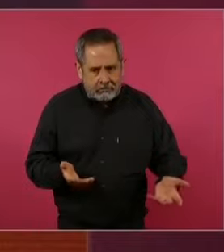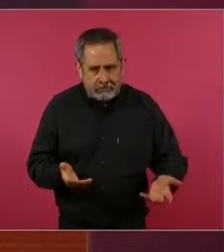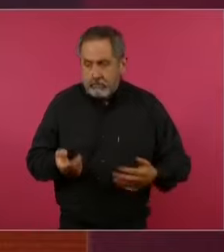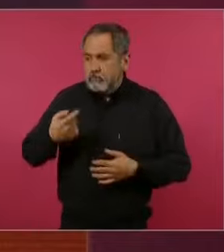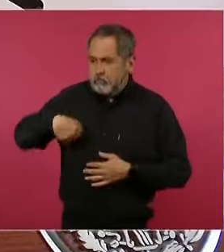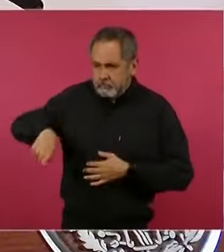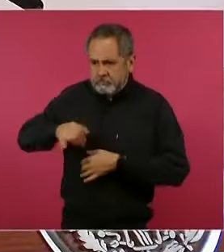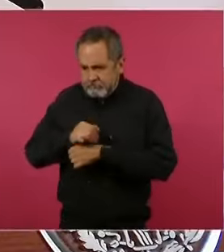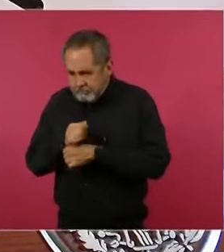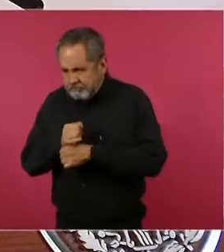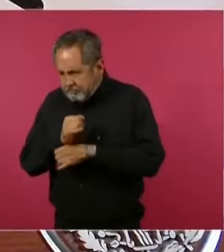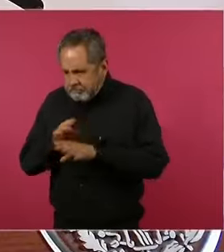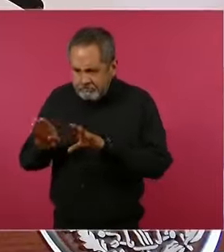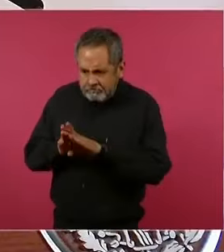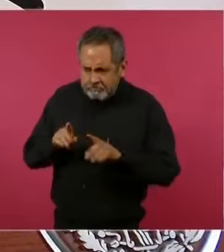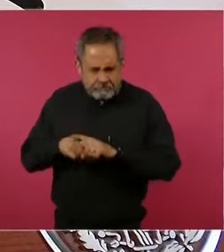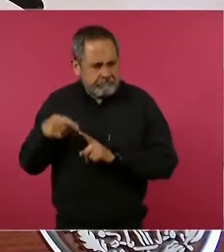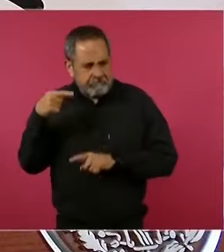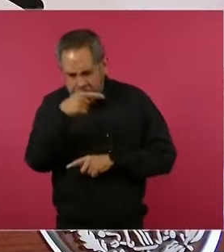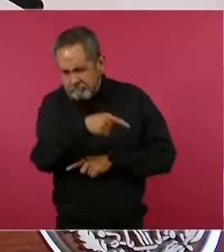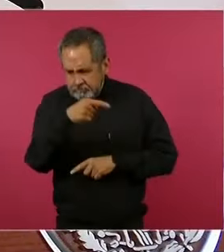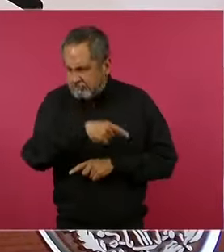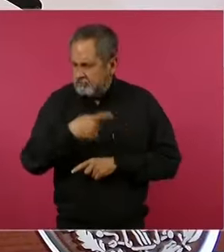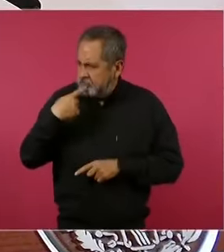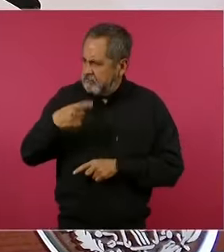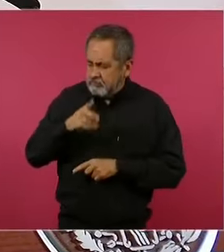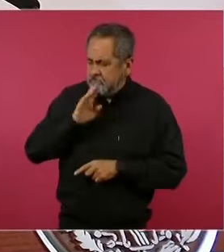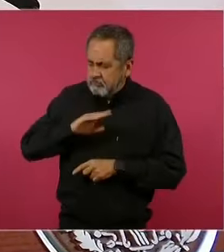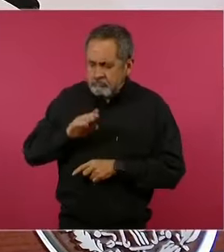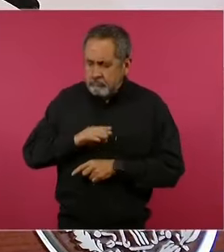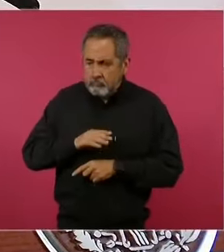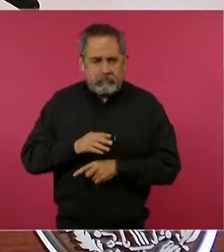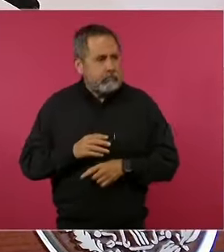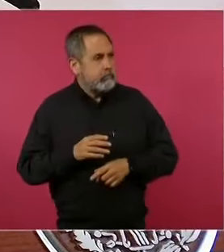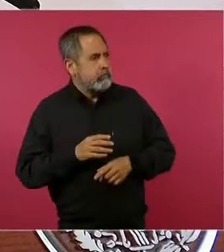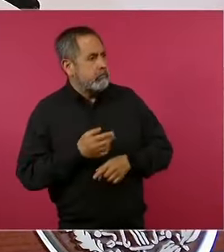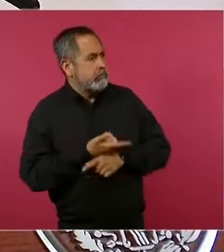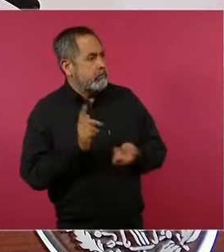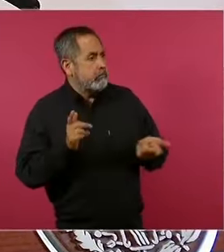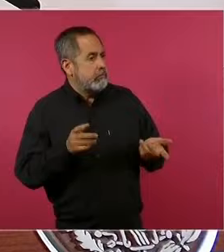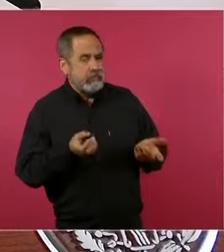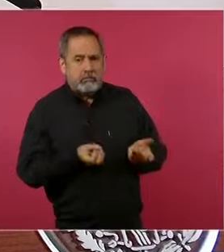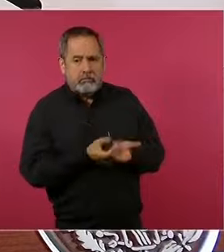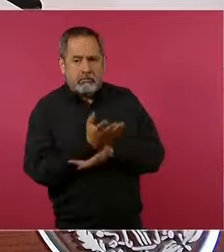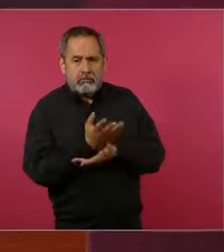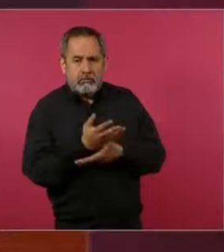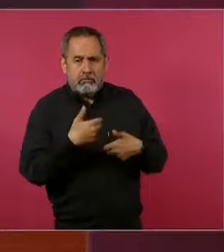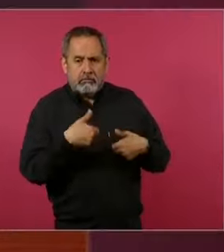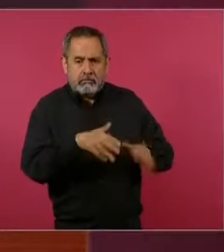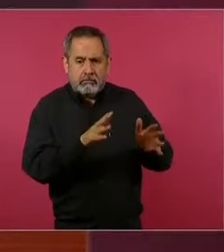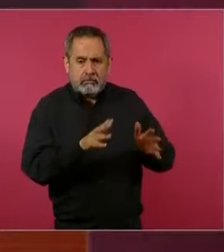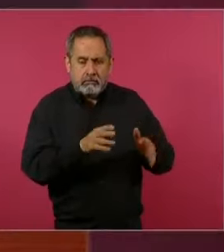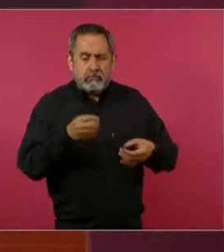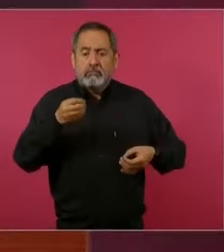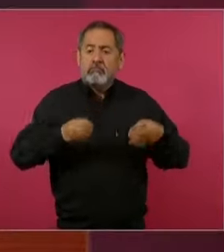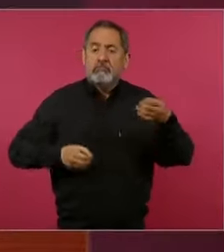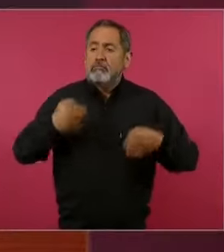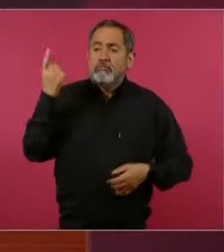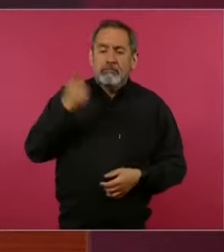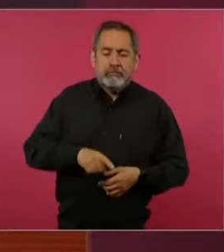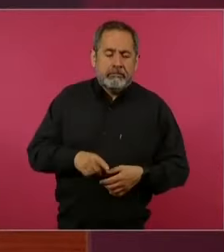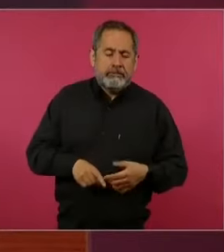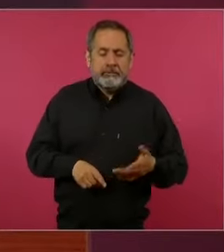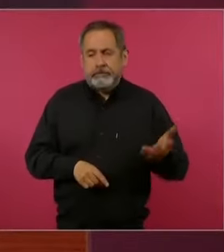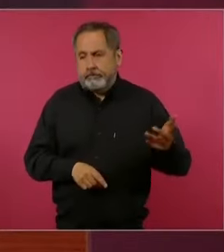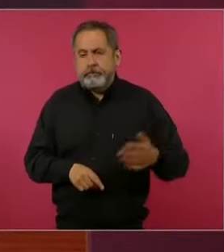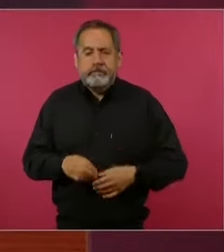si hubiera otras órdenes de aprehensión pendientes, otros procesos penales pendientes, estamos